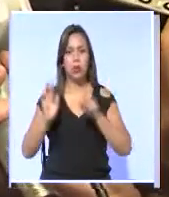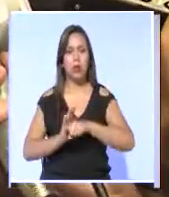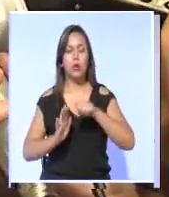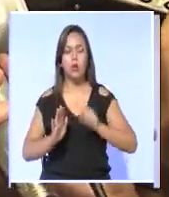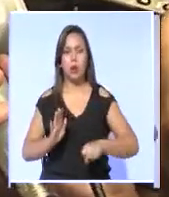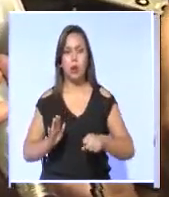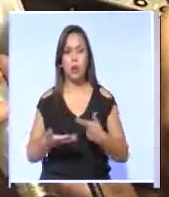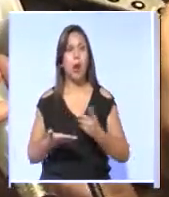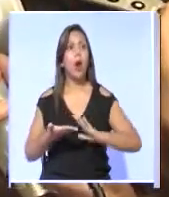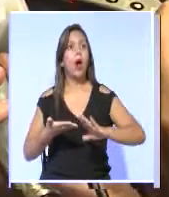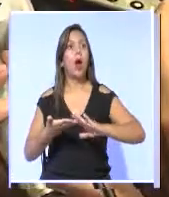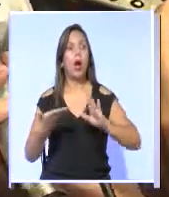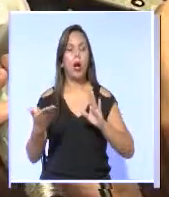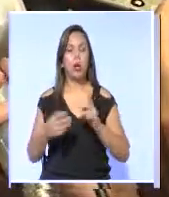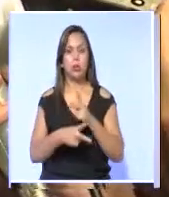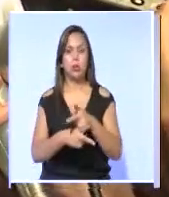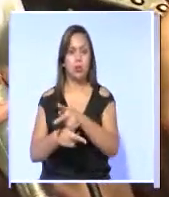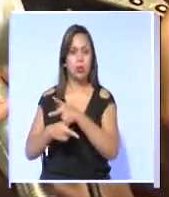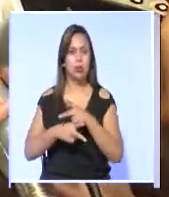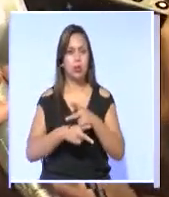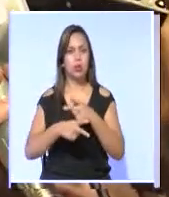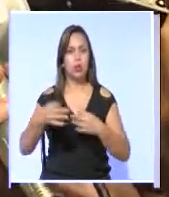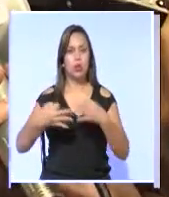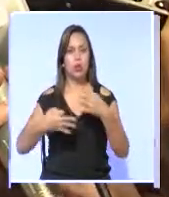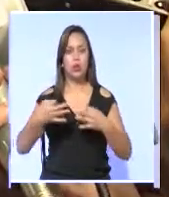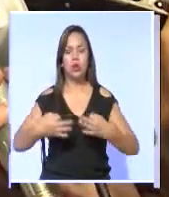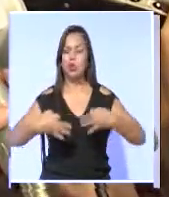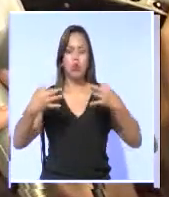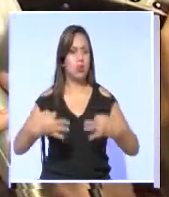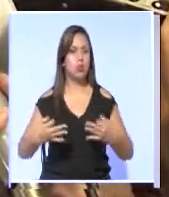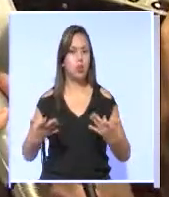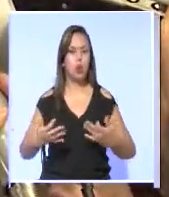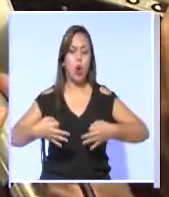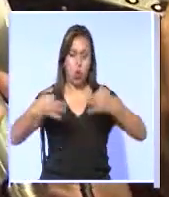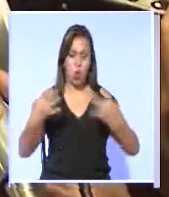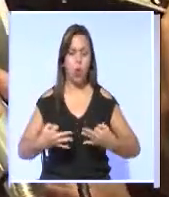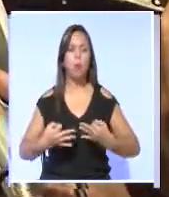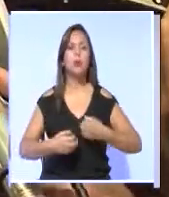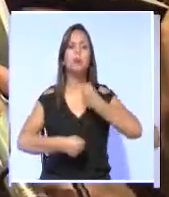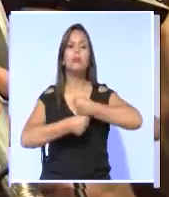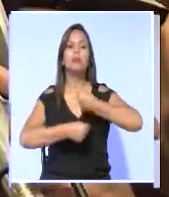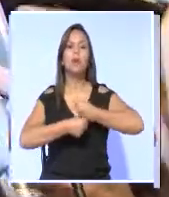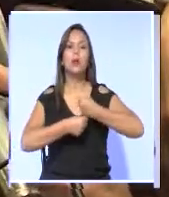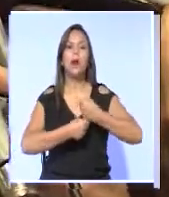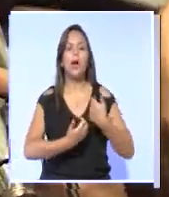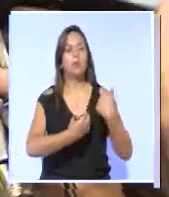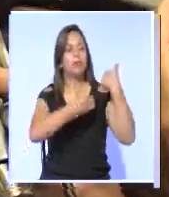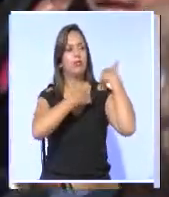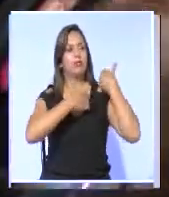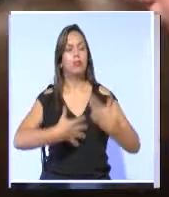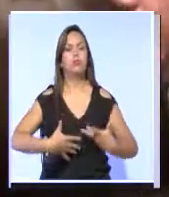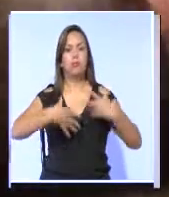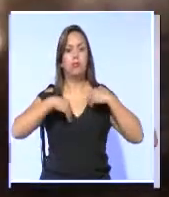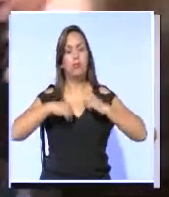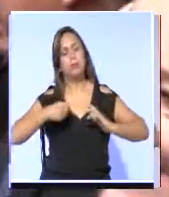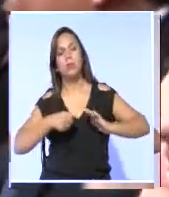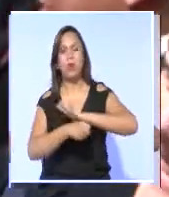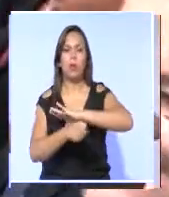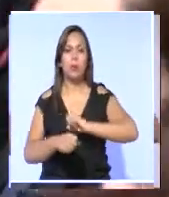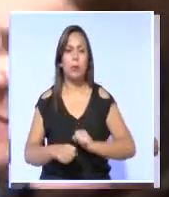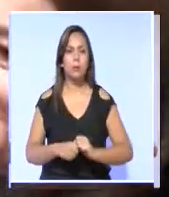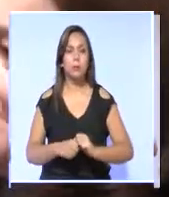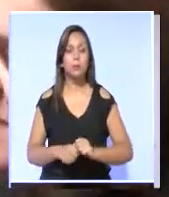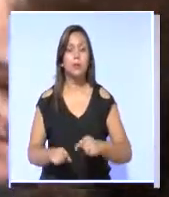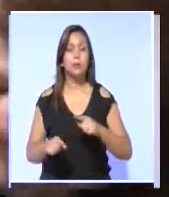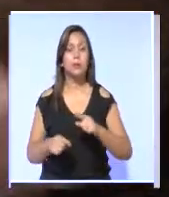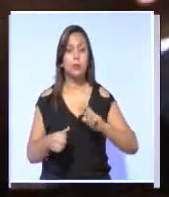en ningún tema, el Consejo de la Judicatura ha incumplido sus funciones. Por el contrario, las hemos cumplido a cabalidad. Cabe recordar que esta